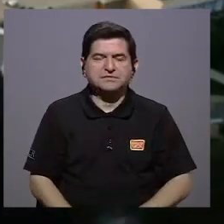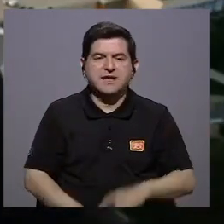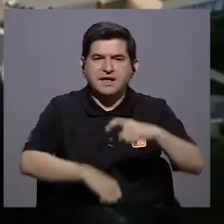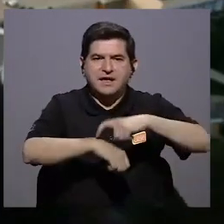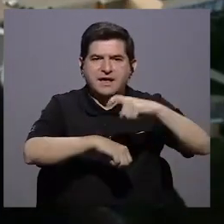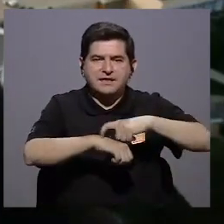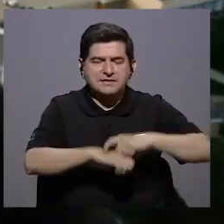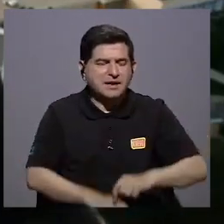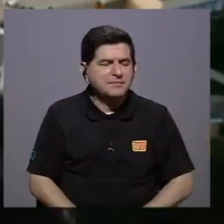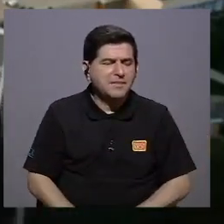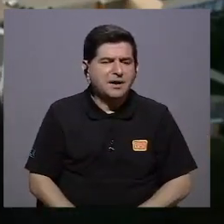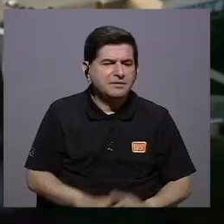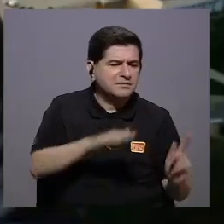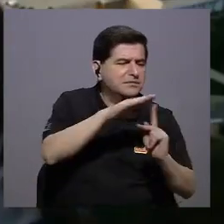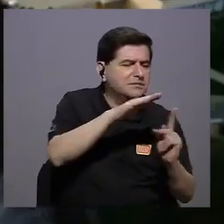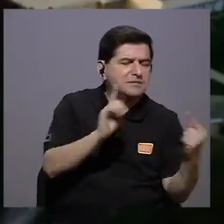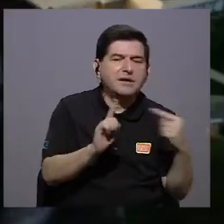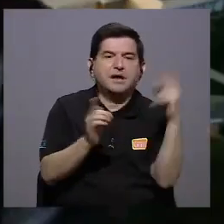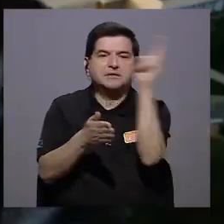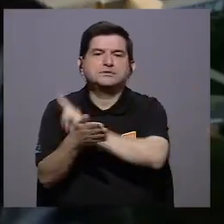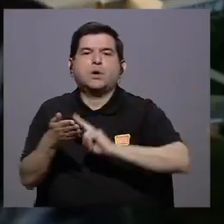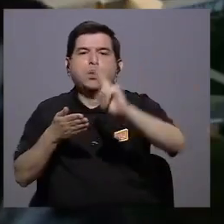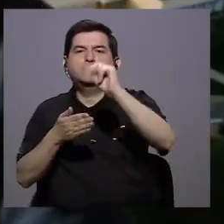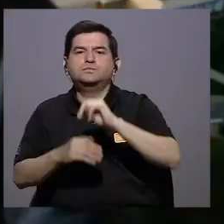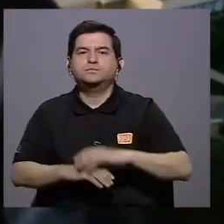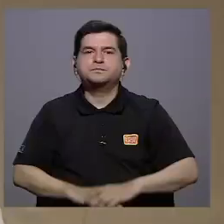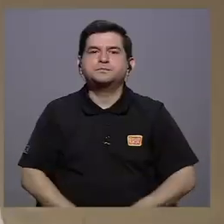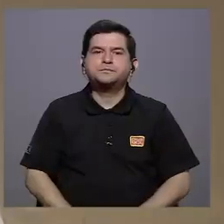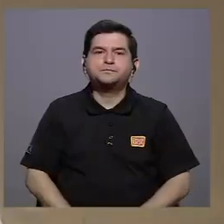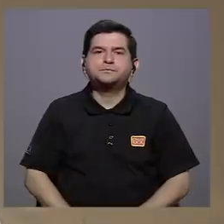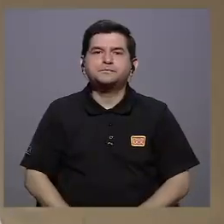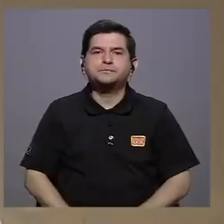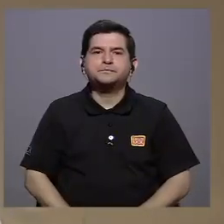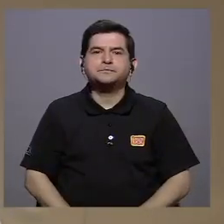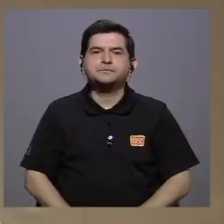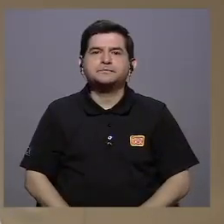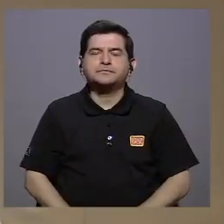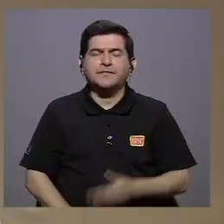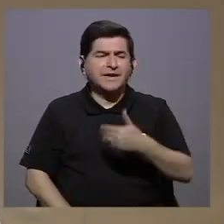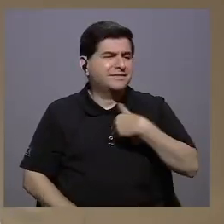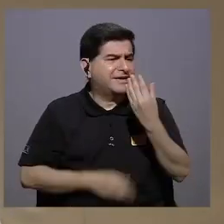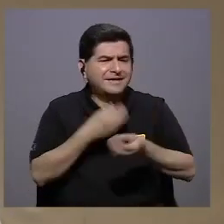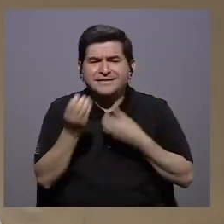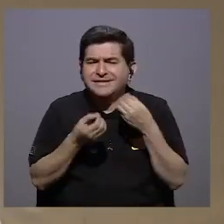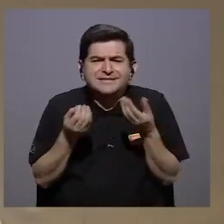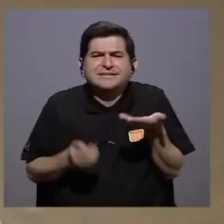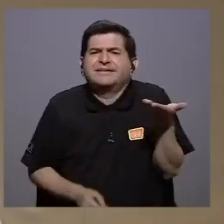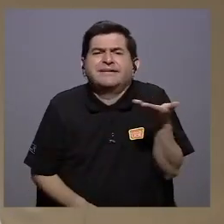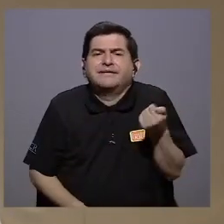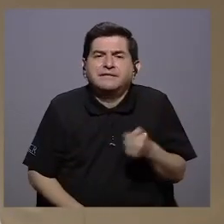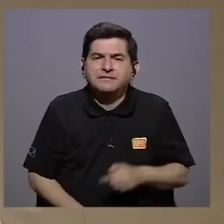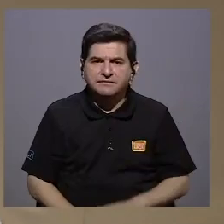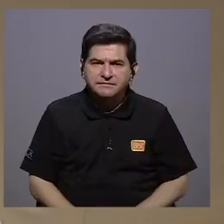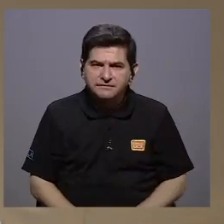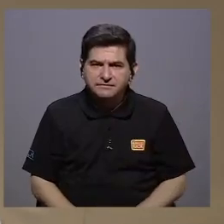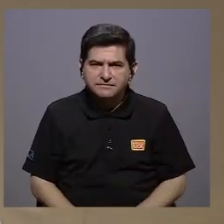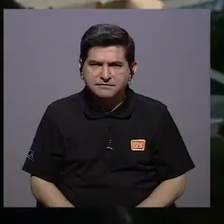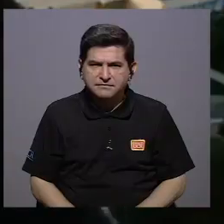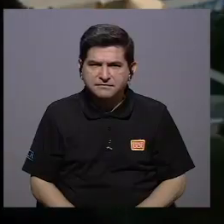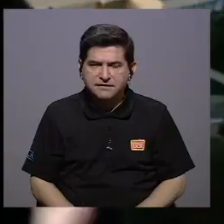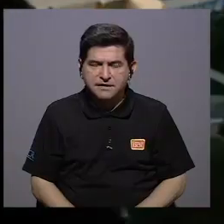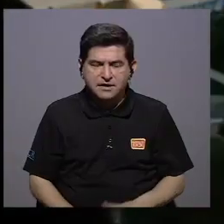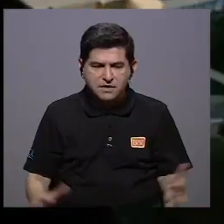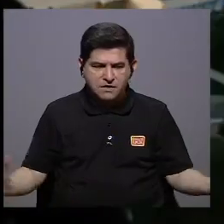la etapa de infantil hasta la universidad ¿qué es lo que tenemos que hacer? pues